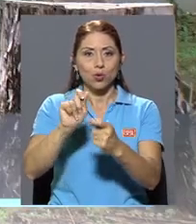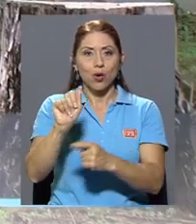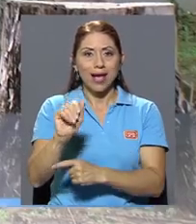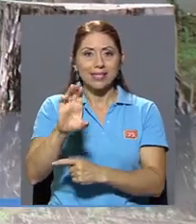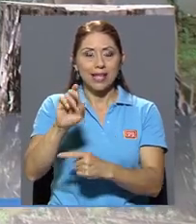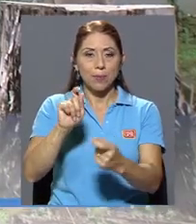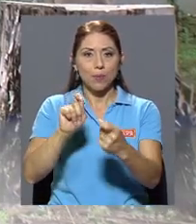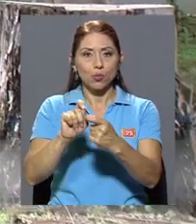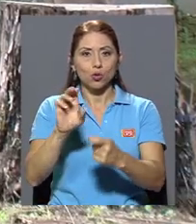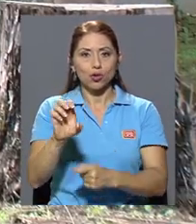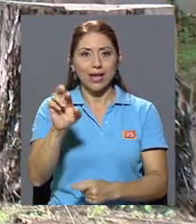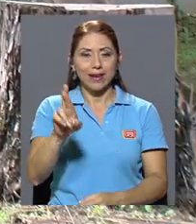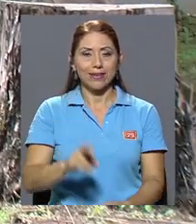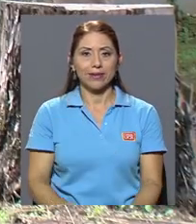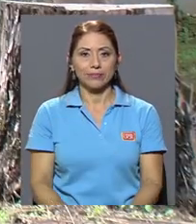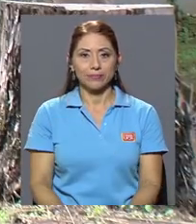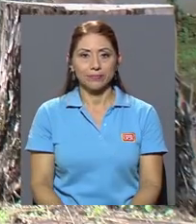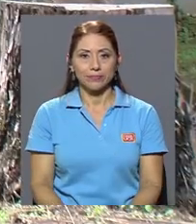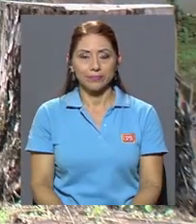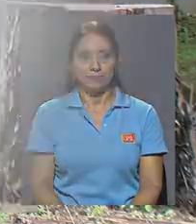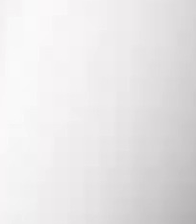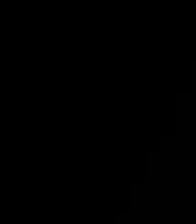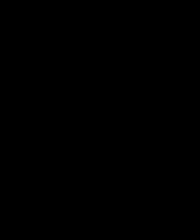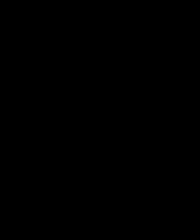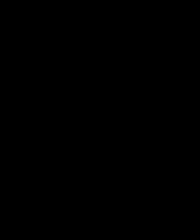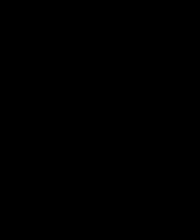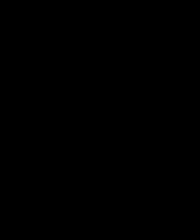www.portaforiovirtual.ucr.cr